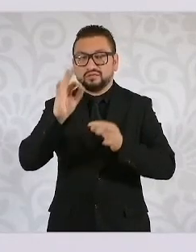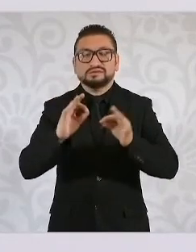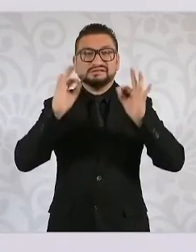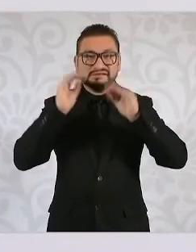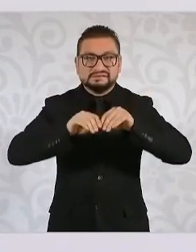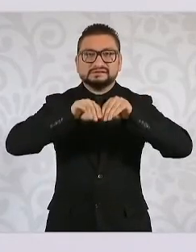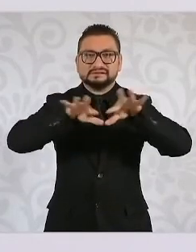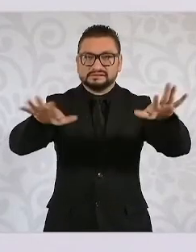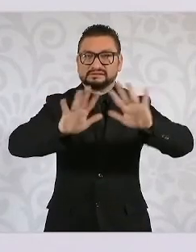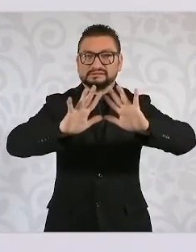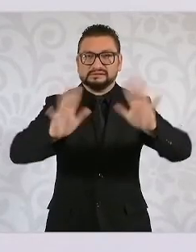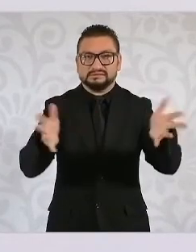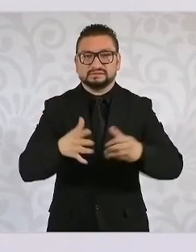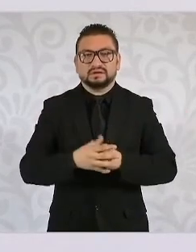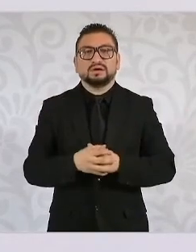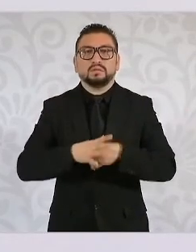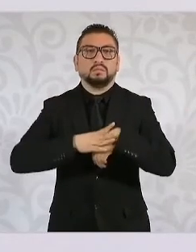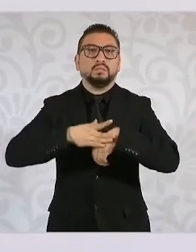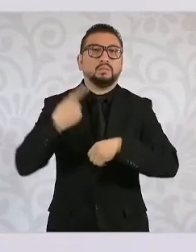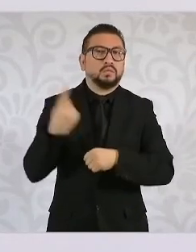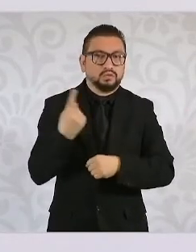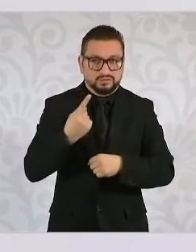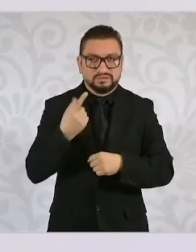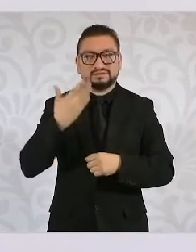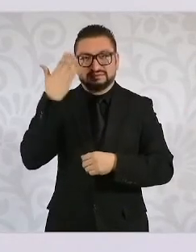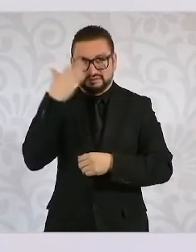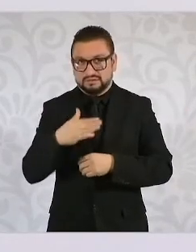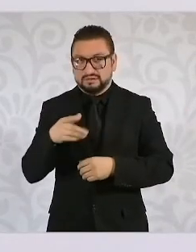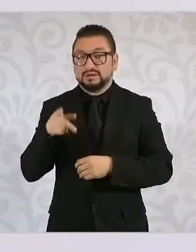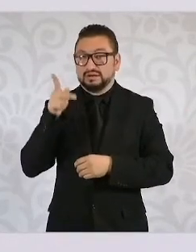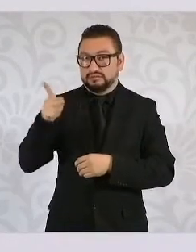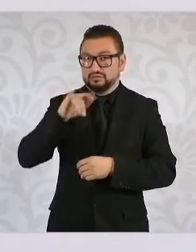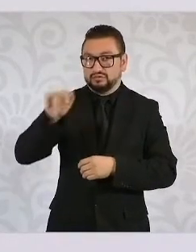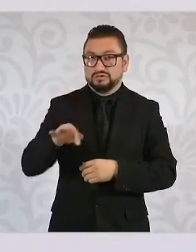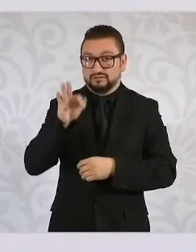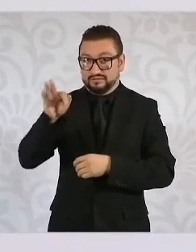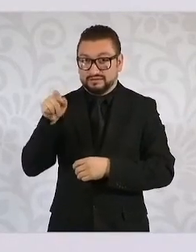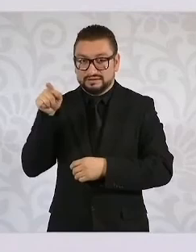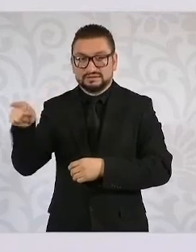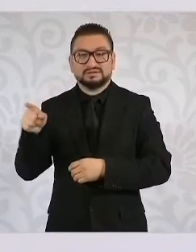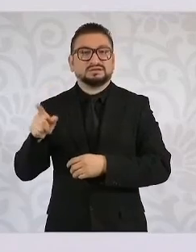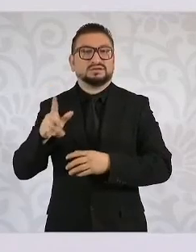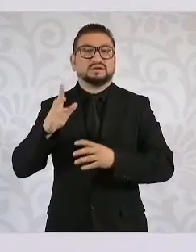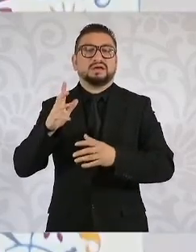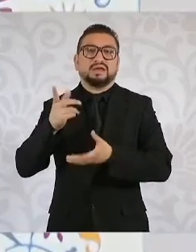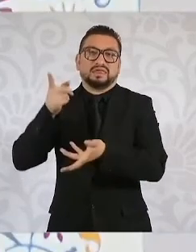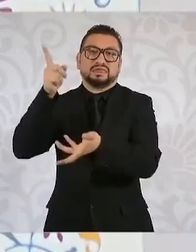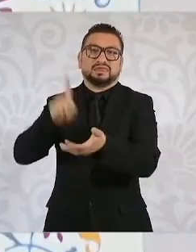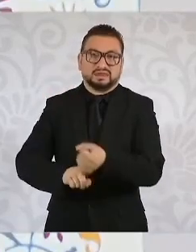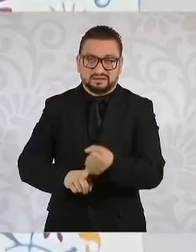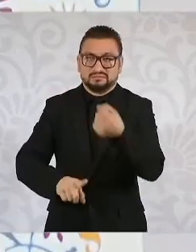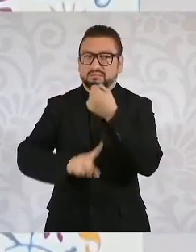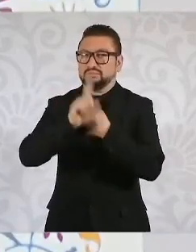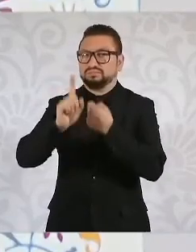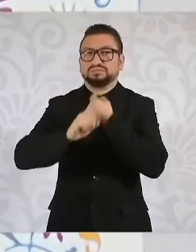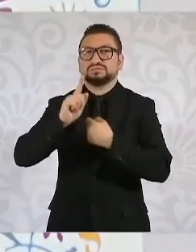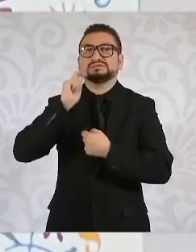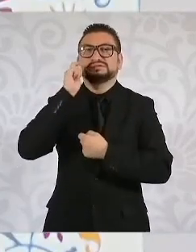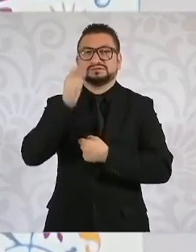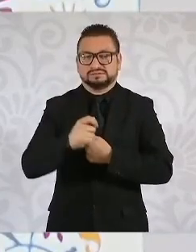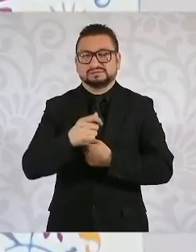porque hoy el Poder Judicial tiene graves problemas de corrupción.